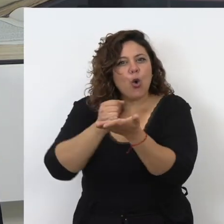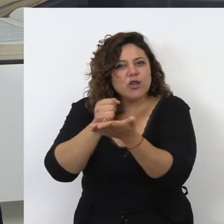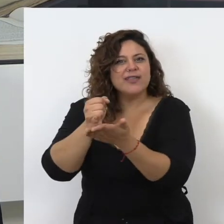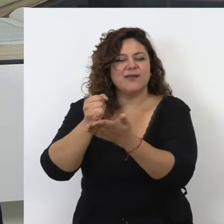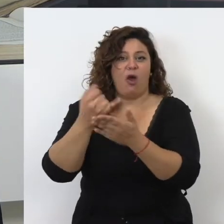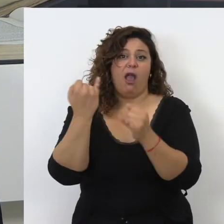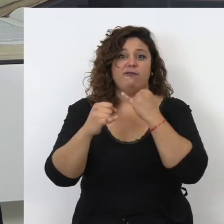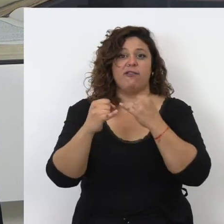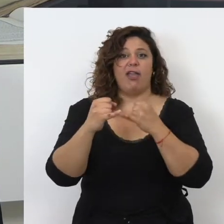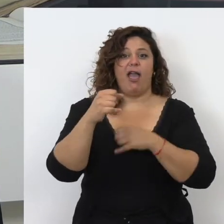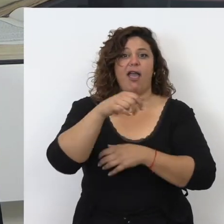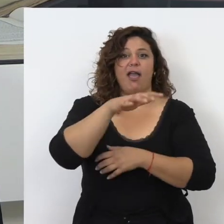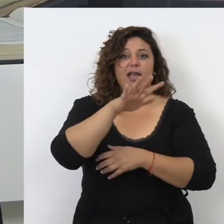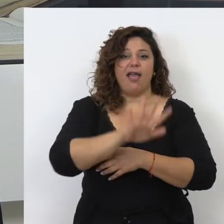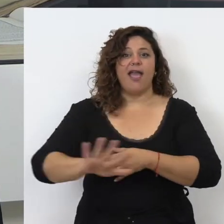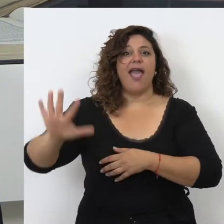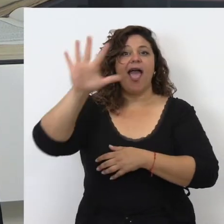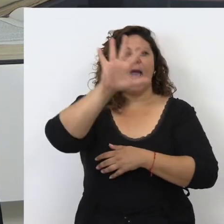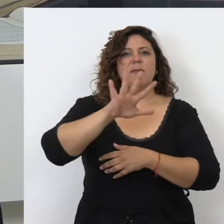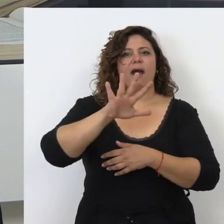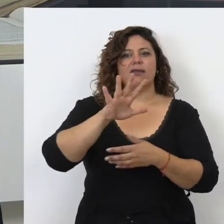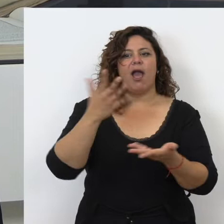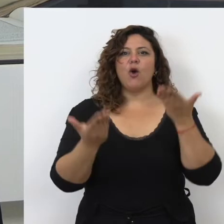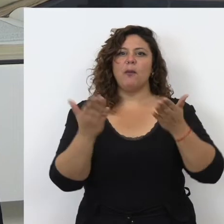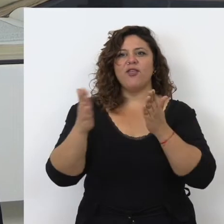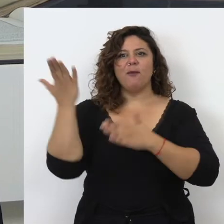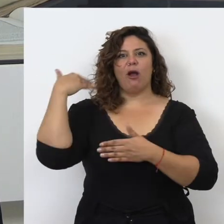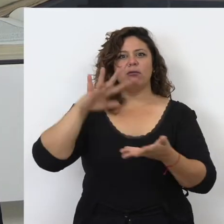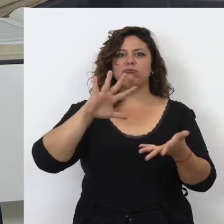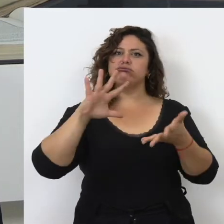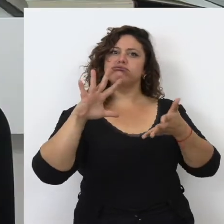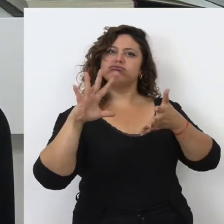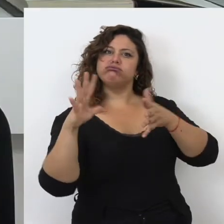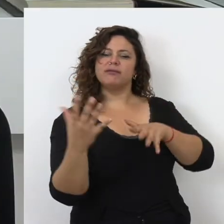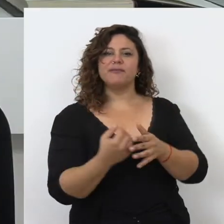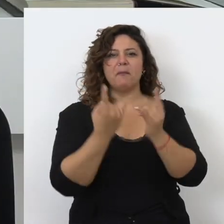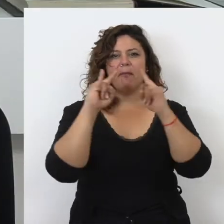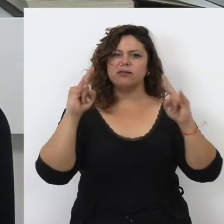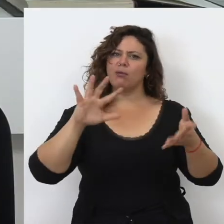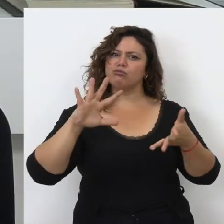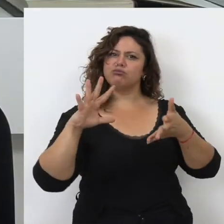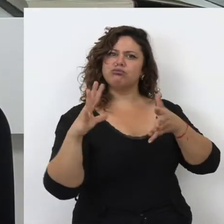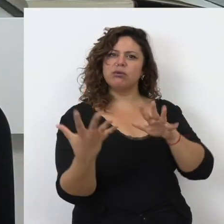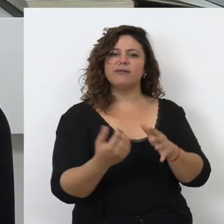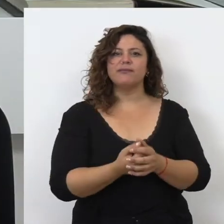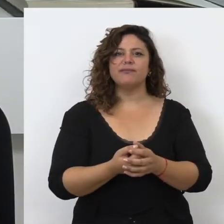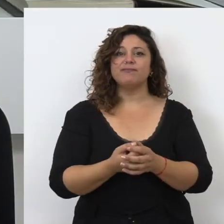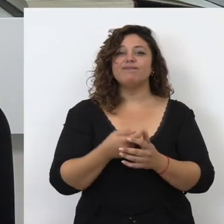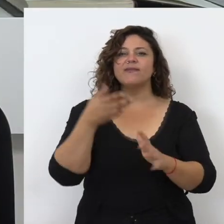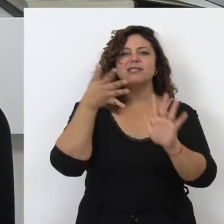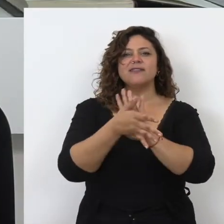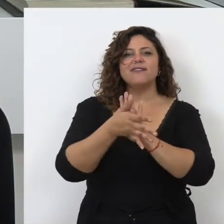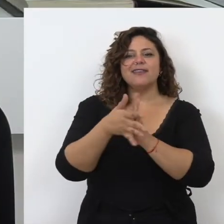cambiase el paisaje peninsular pues bastante con respecto a épocas anteriores y que, digamos,